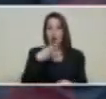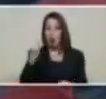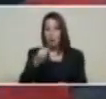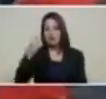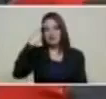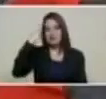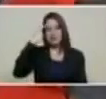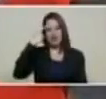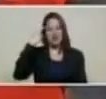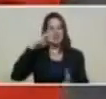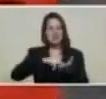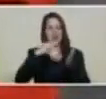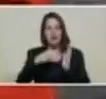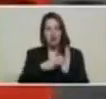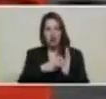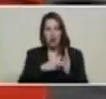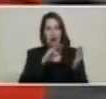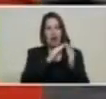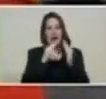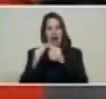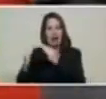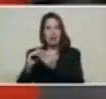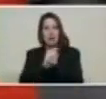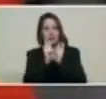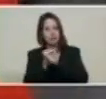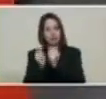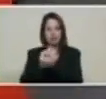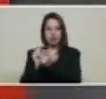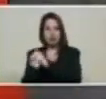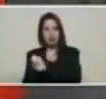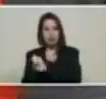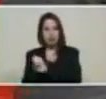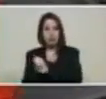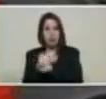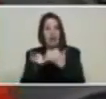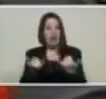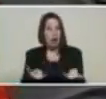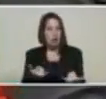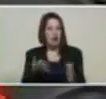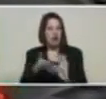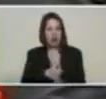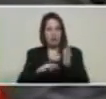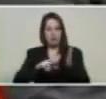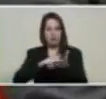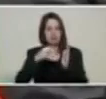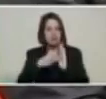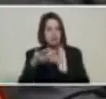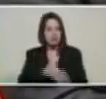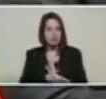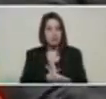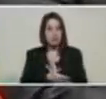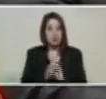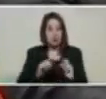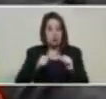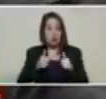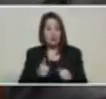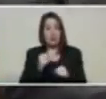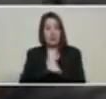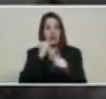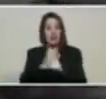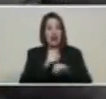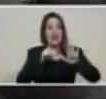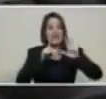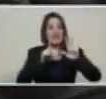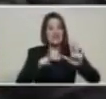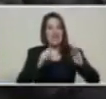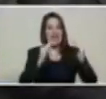Los muchachos saben que es un exchange. Entramos en funcionamiento y trabajo con las seis